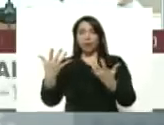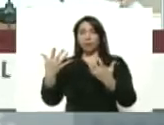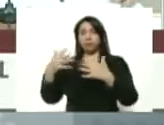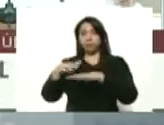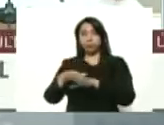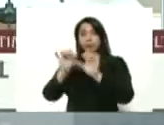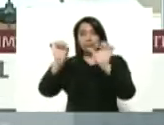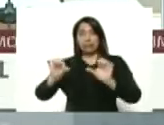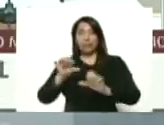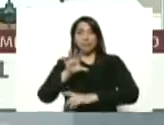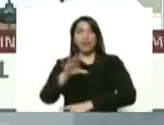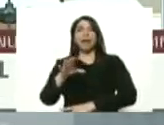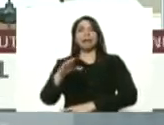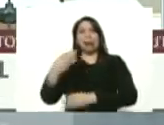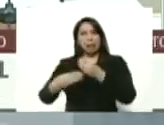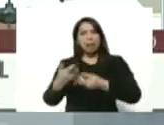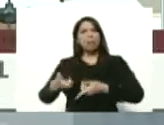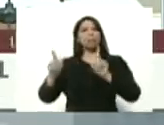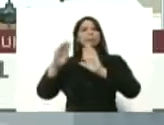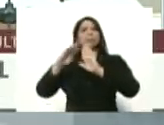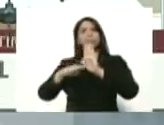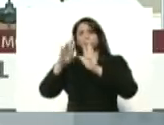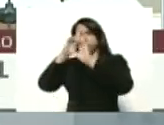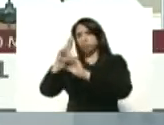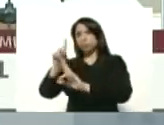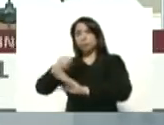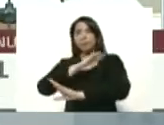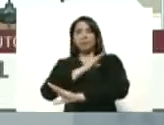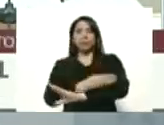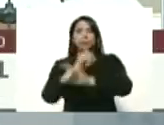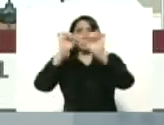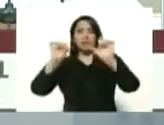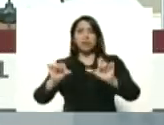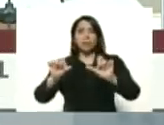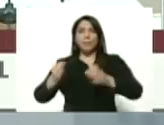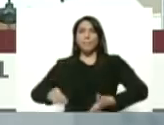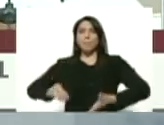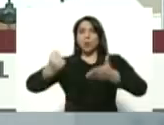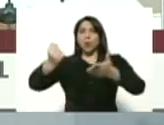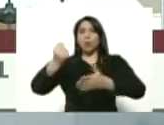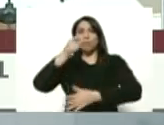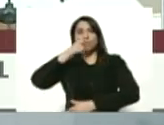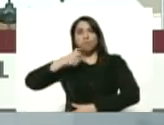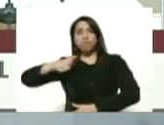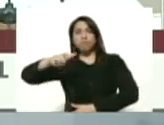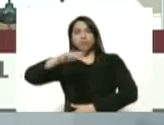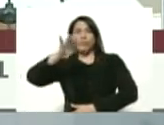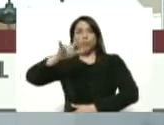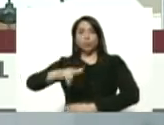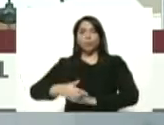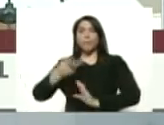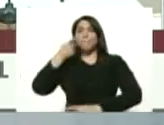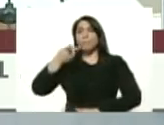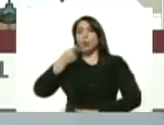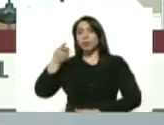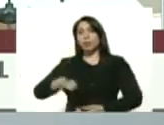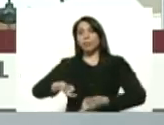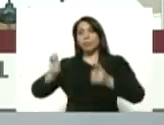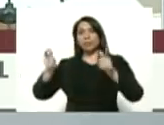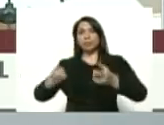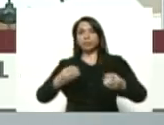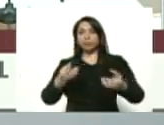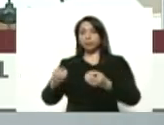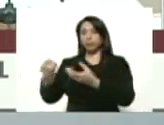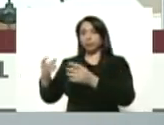patria que se está cumpliendo se fortaleció el sistema de bonos al pueblo política que ha permitido la